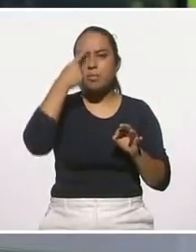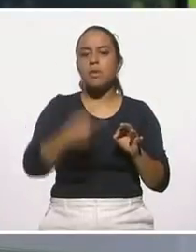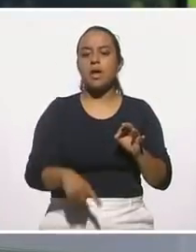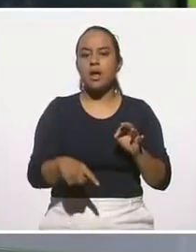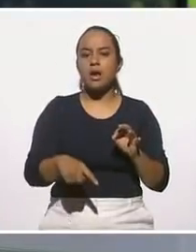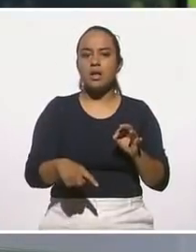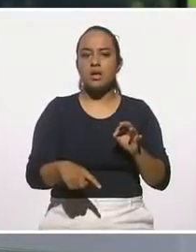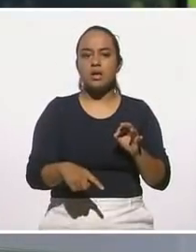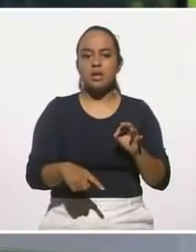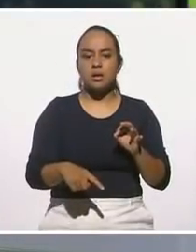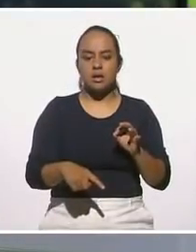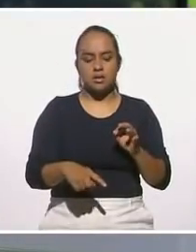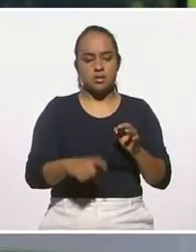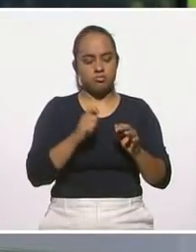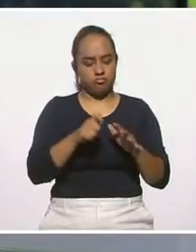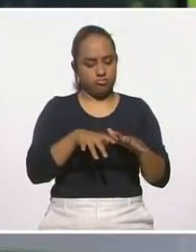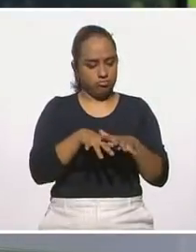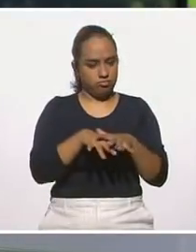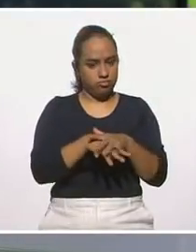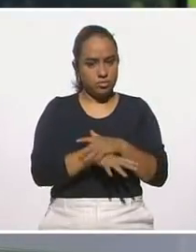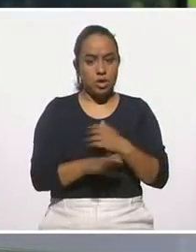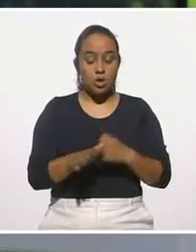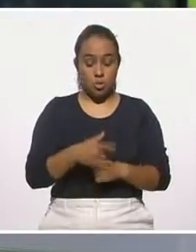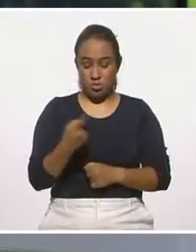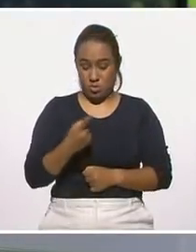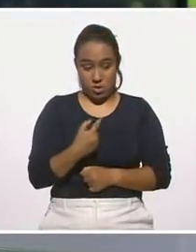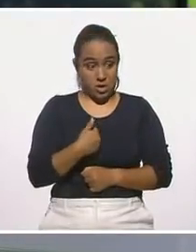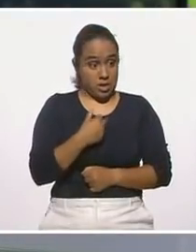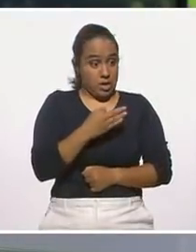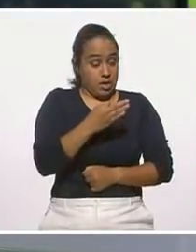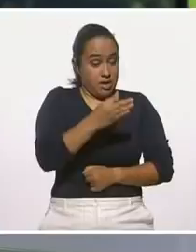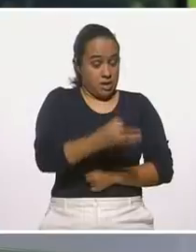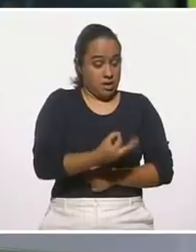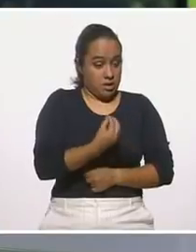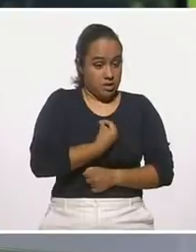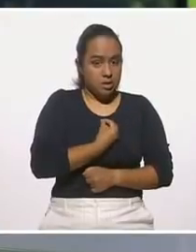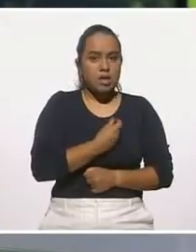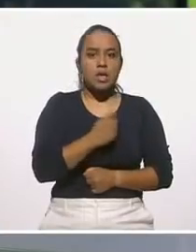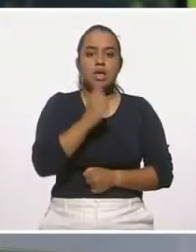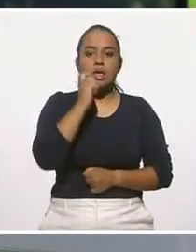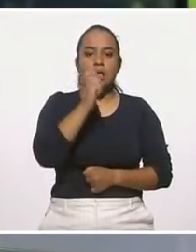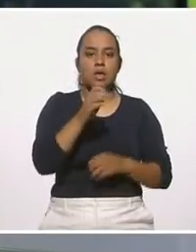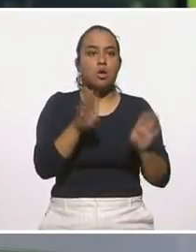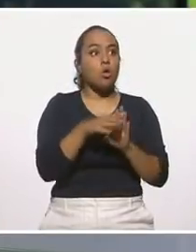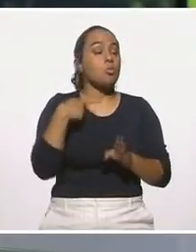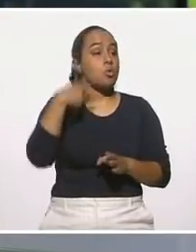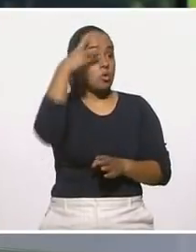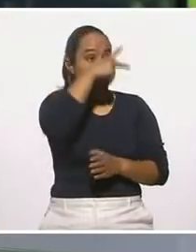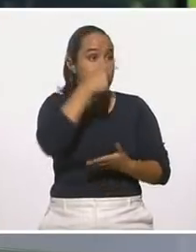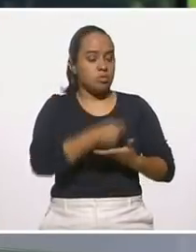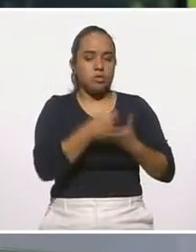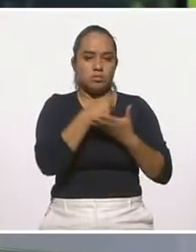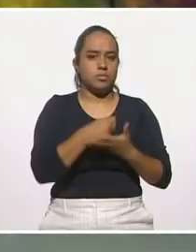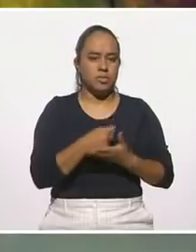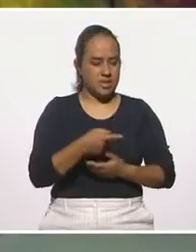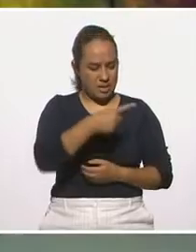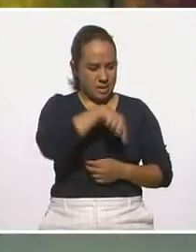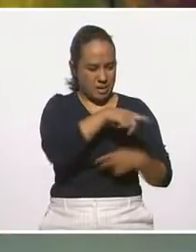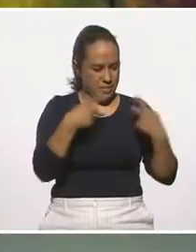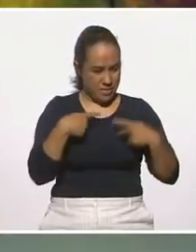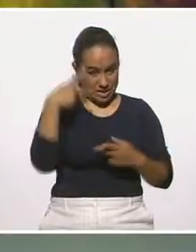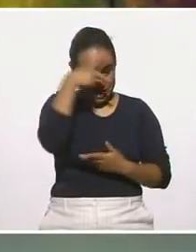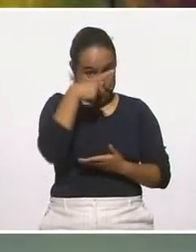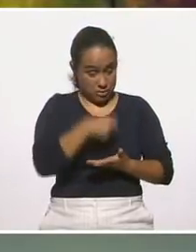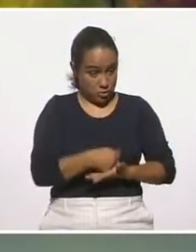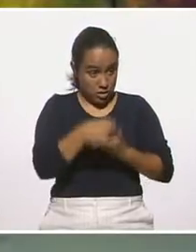la parte de la trascendencia, porque la resiliencia no es un modelo de psicoterapia, los que somos psicoterapeutas